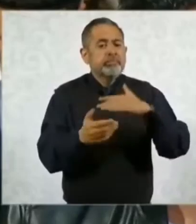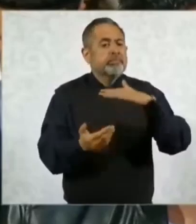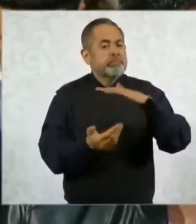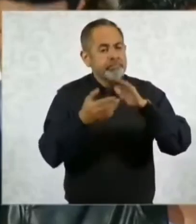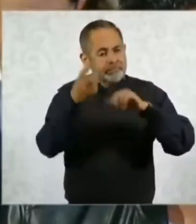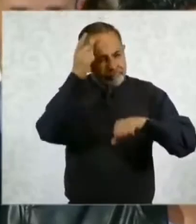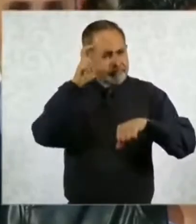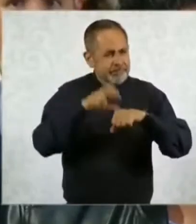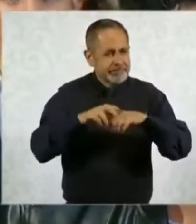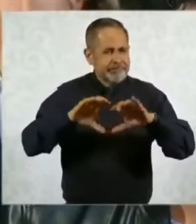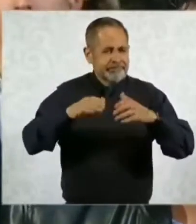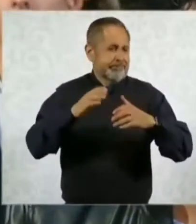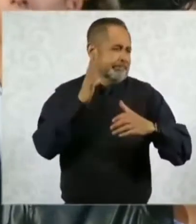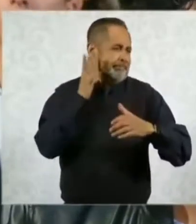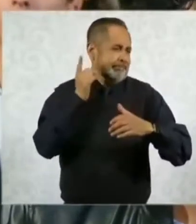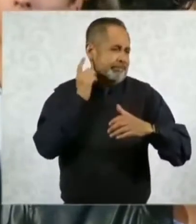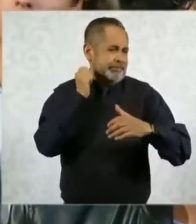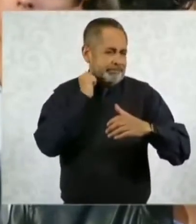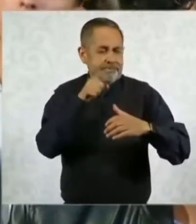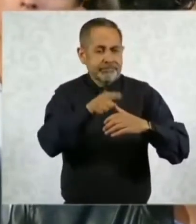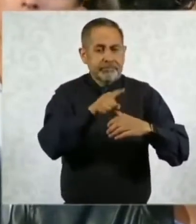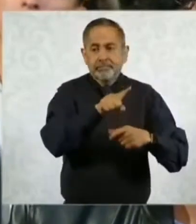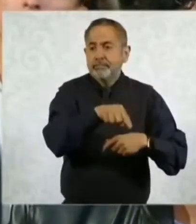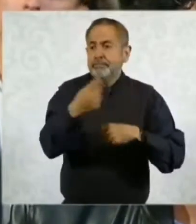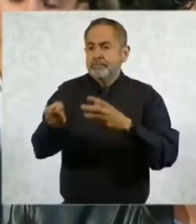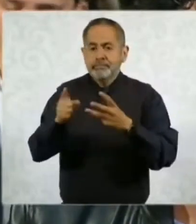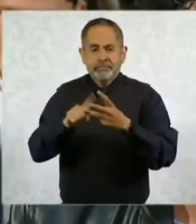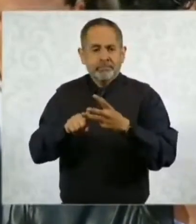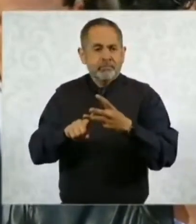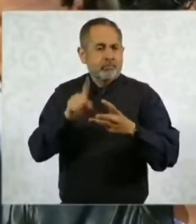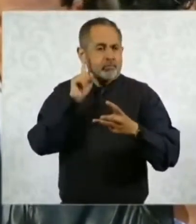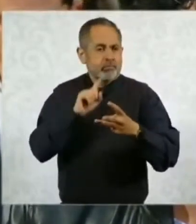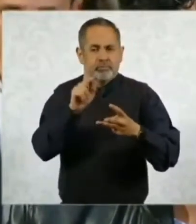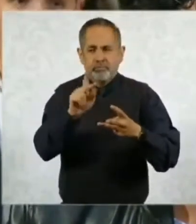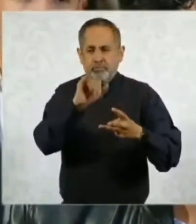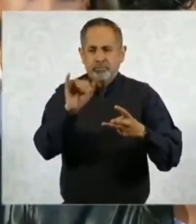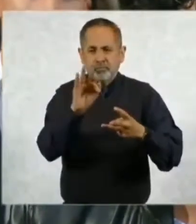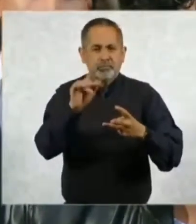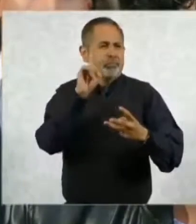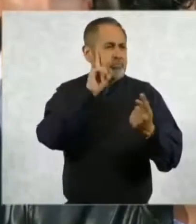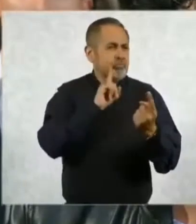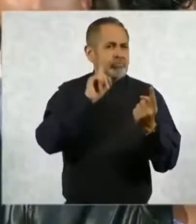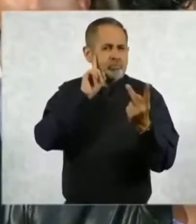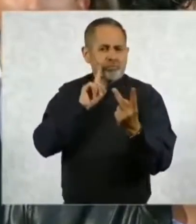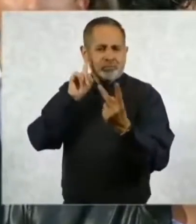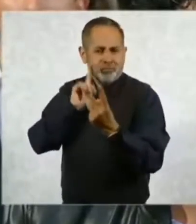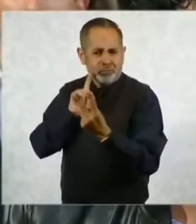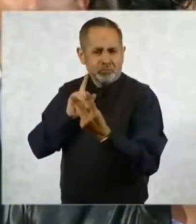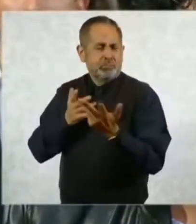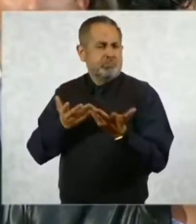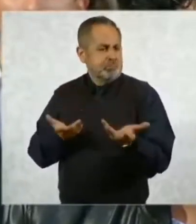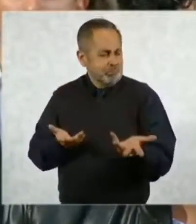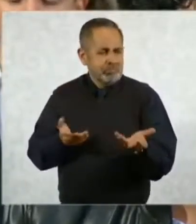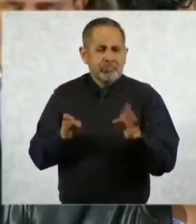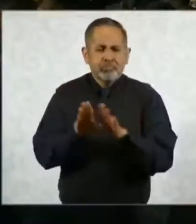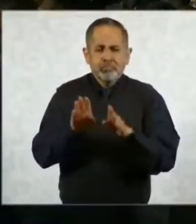Congreso y a una mujer también presidenta en el caso del Poder Judicial. Quisiera preguntarle, por un lado, cómo